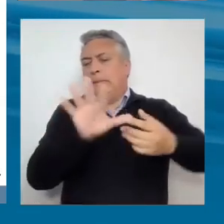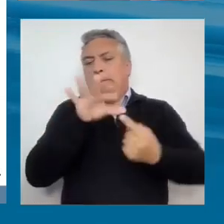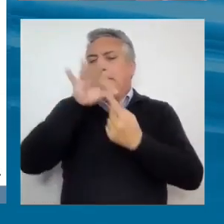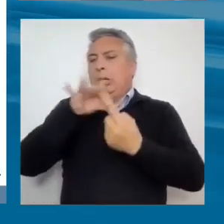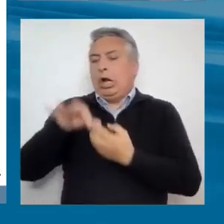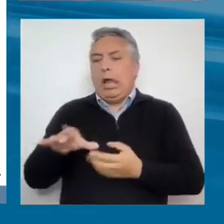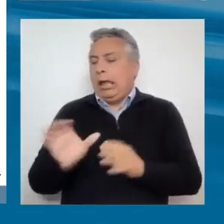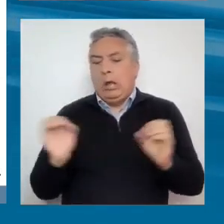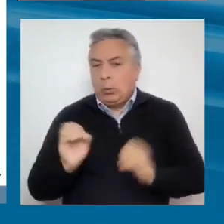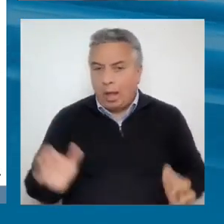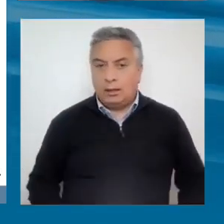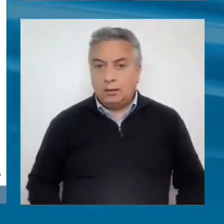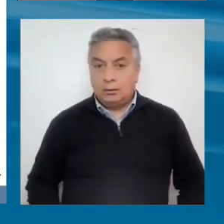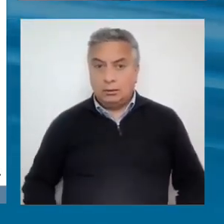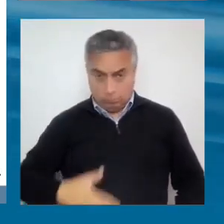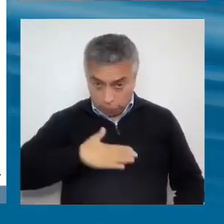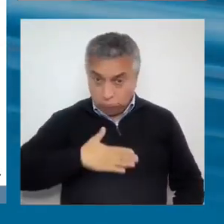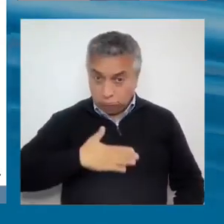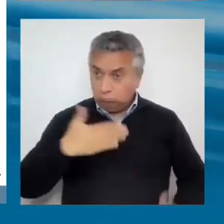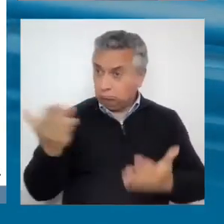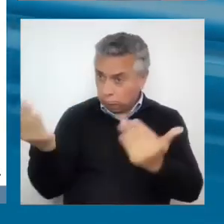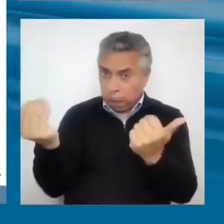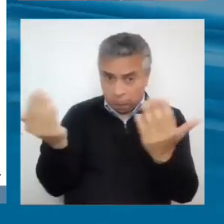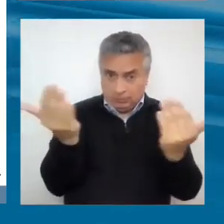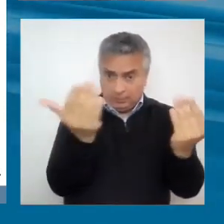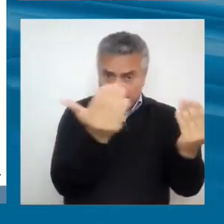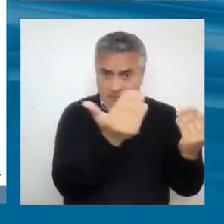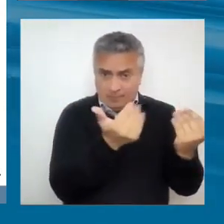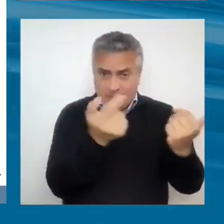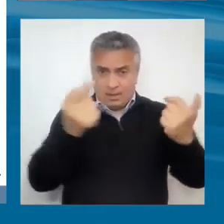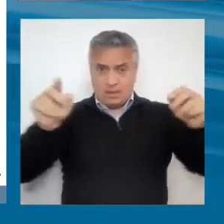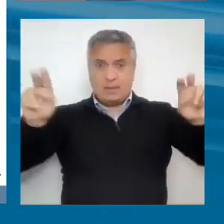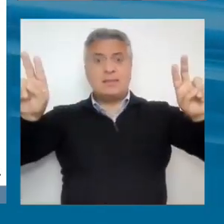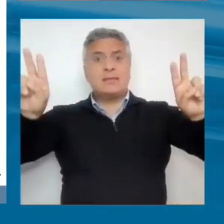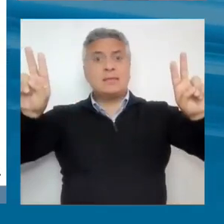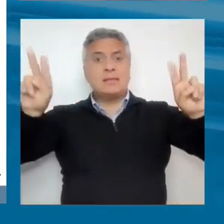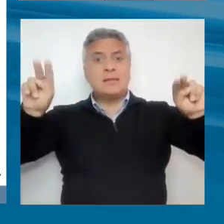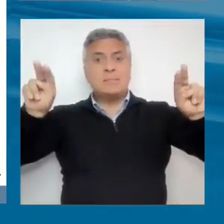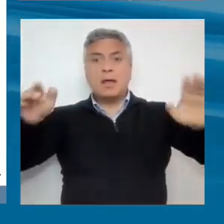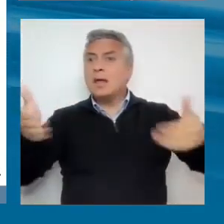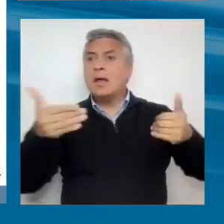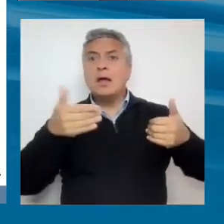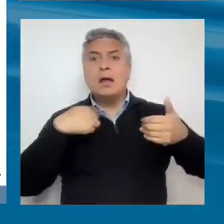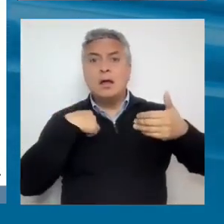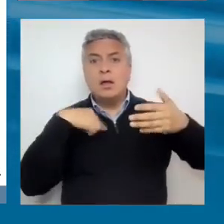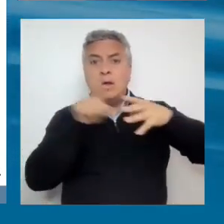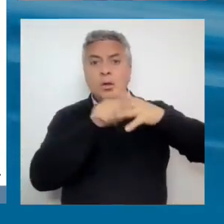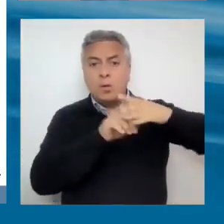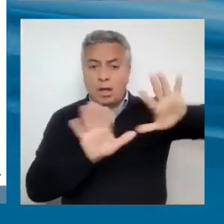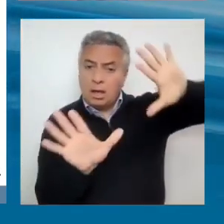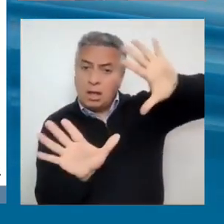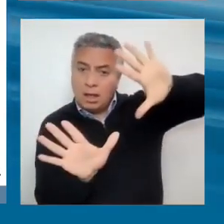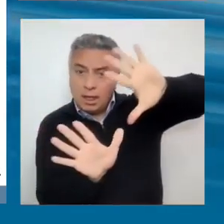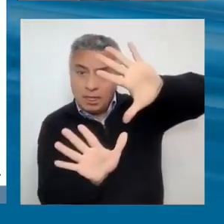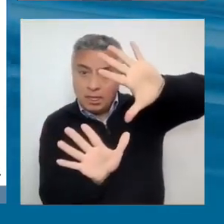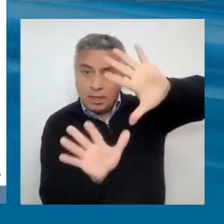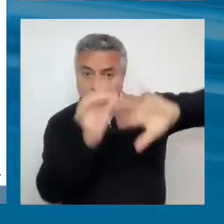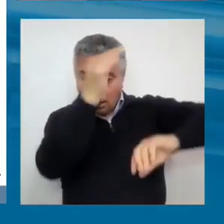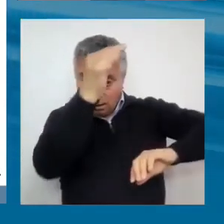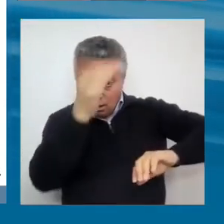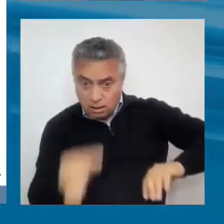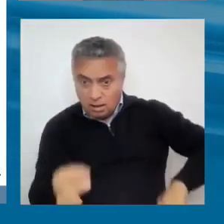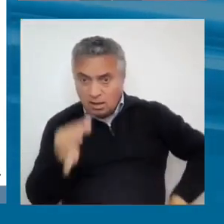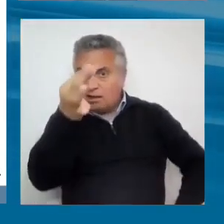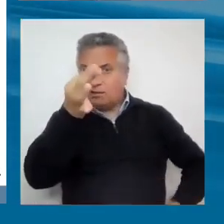reto a que alguien saque alguno de estos temas que le parezca que no es importante, que no es un reto para América Latina, que no es un reto para Perú, que no es un